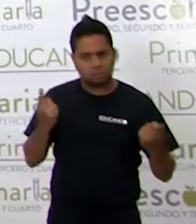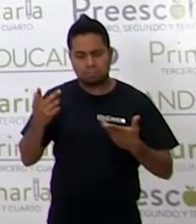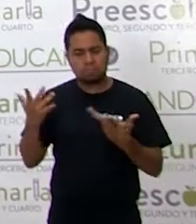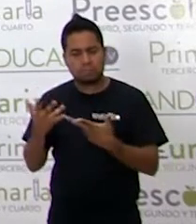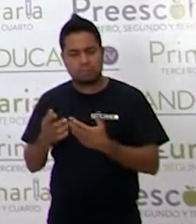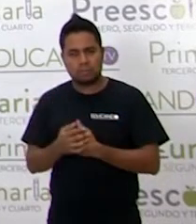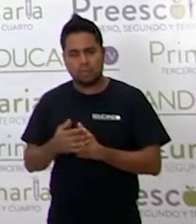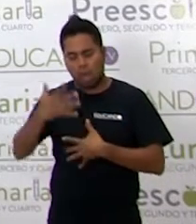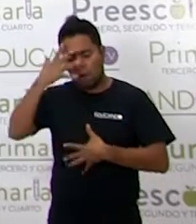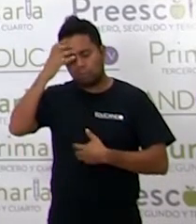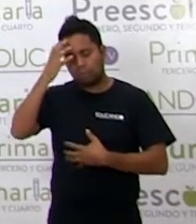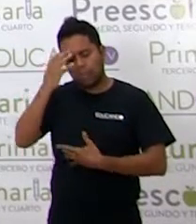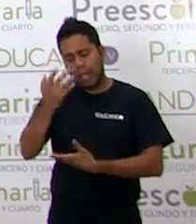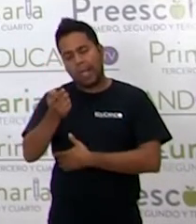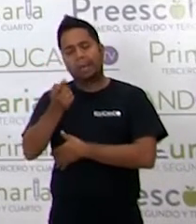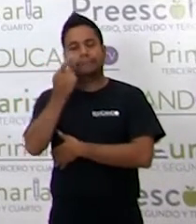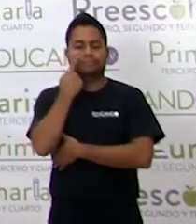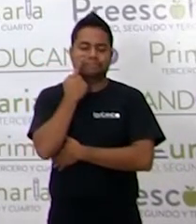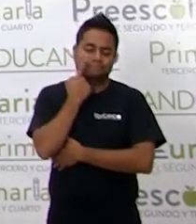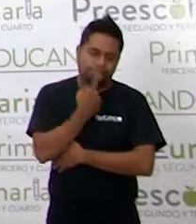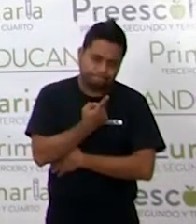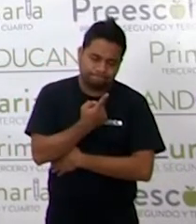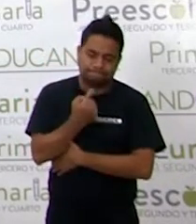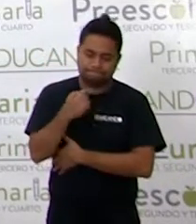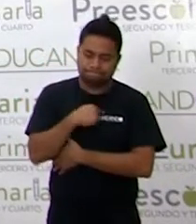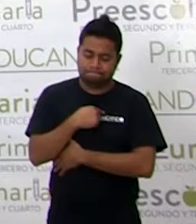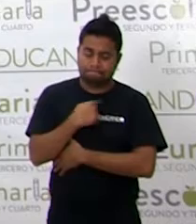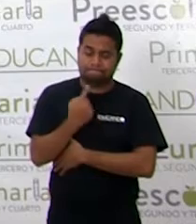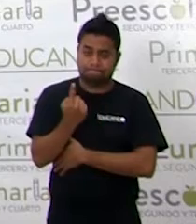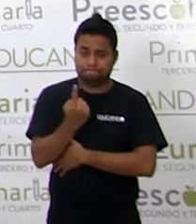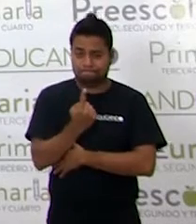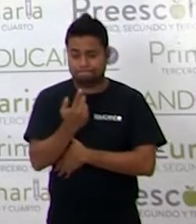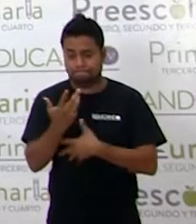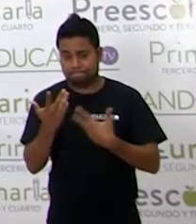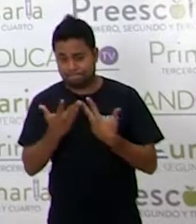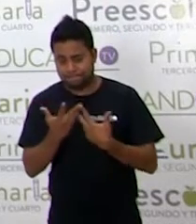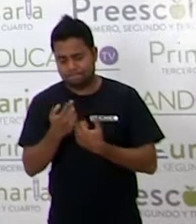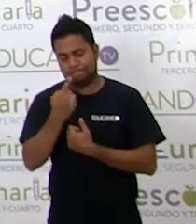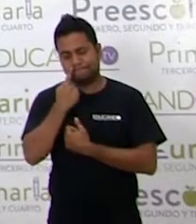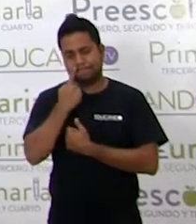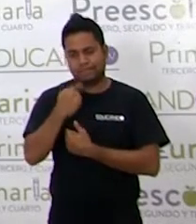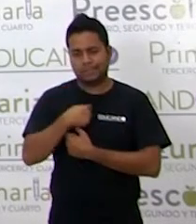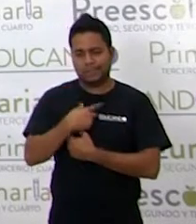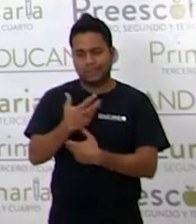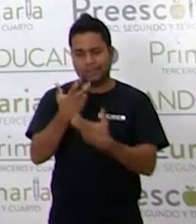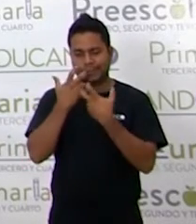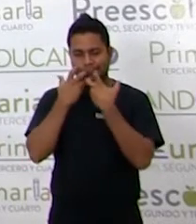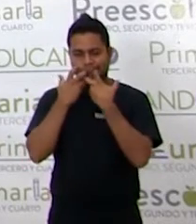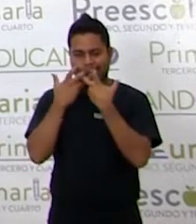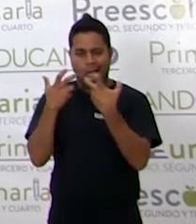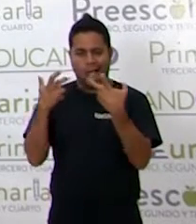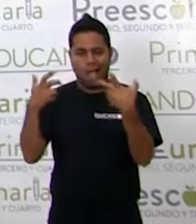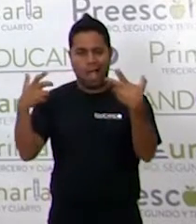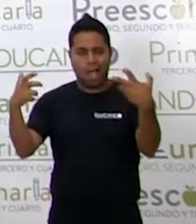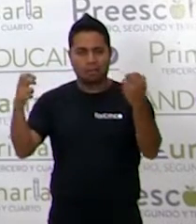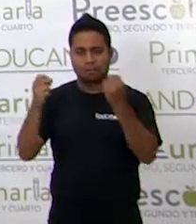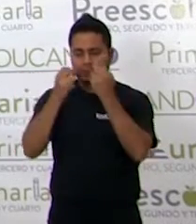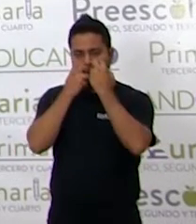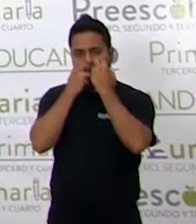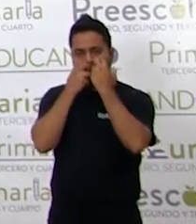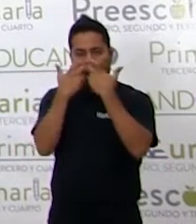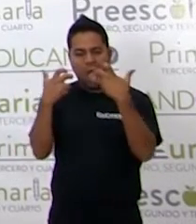los monos contestaron. Lo que hacemos es gritar muy fuerte